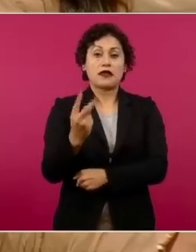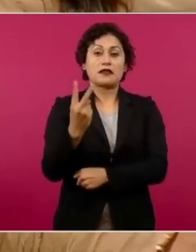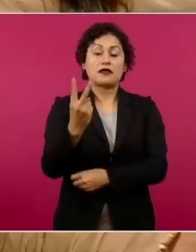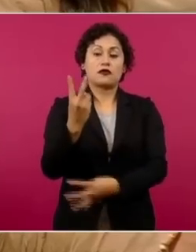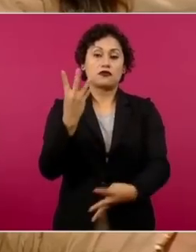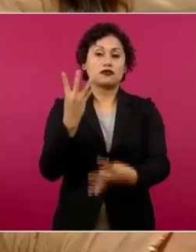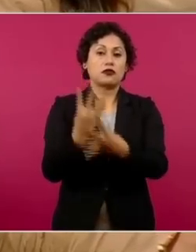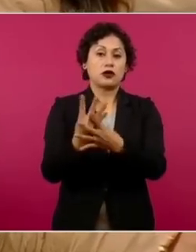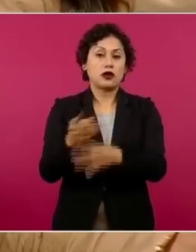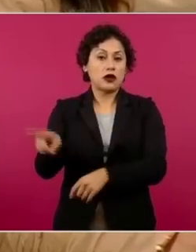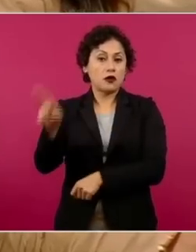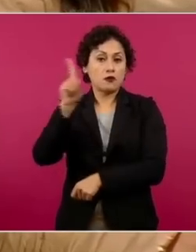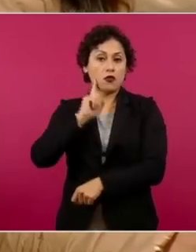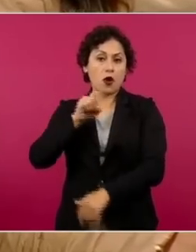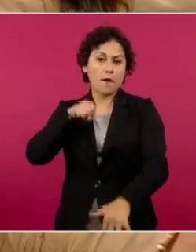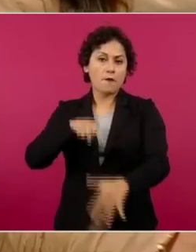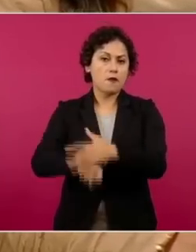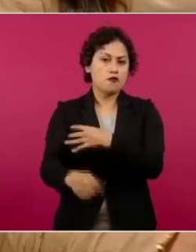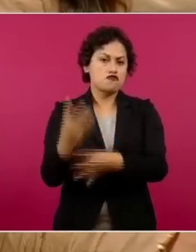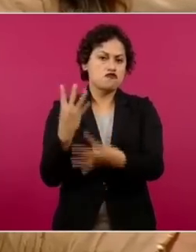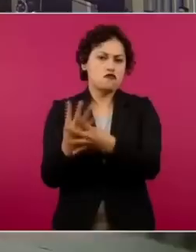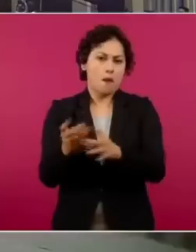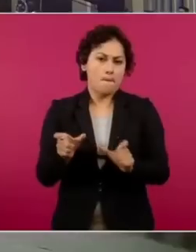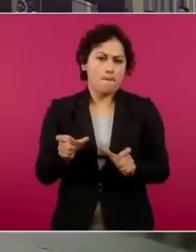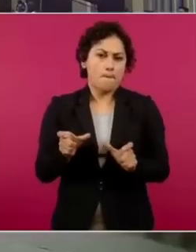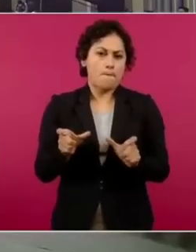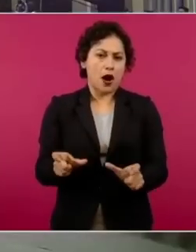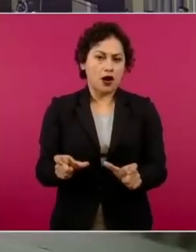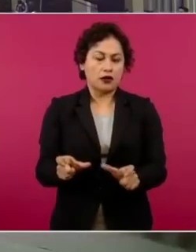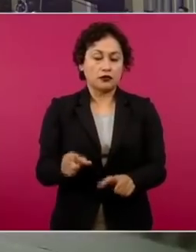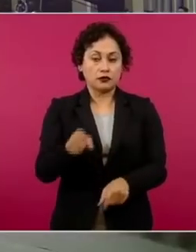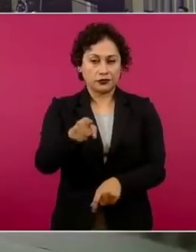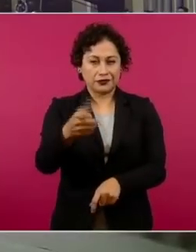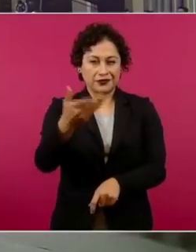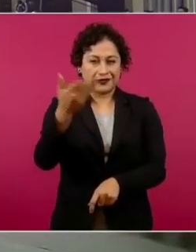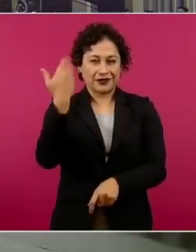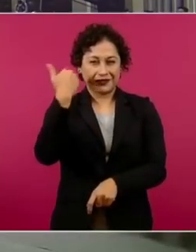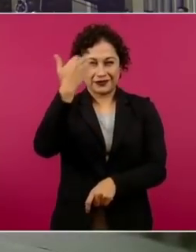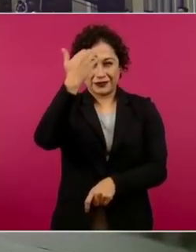máxima seguridad. Este caso ya se lo habían planteado ustedes hace un tiempo.